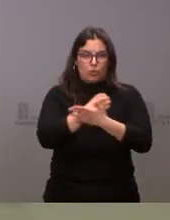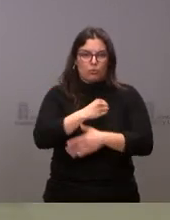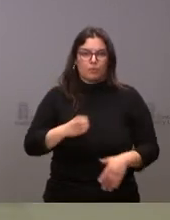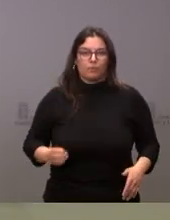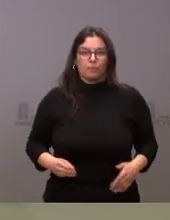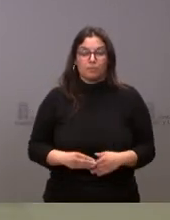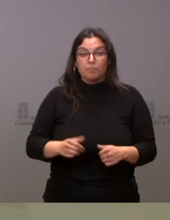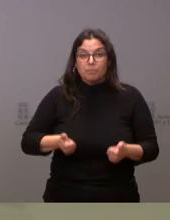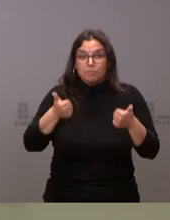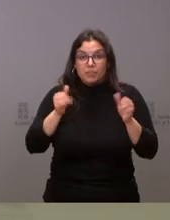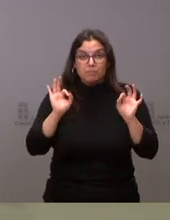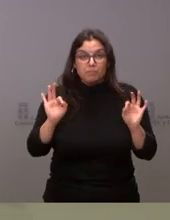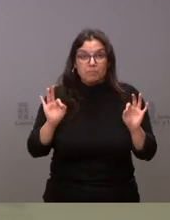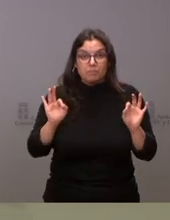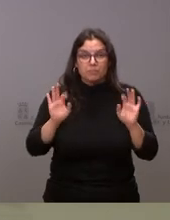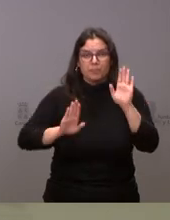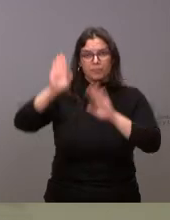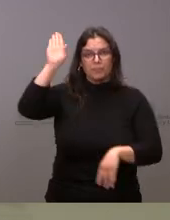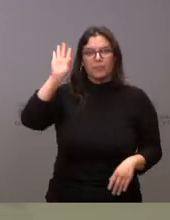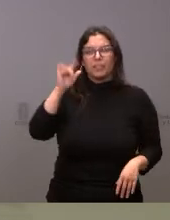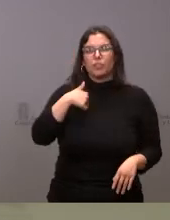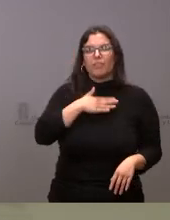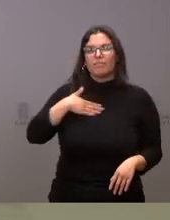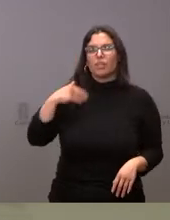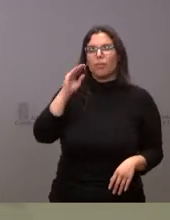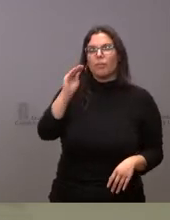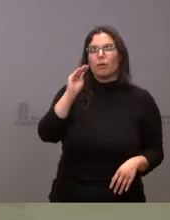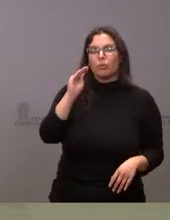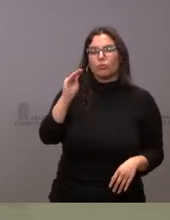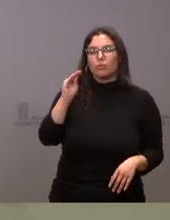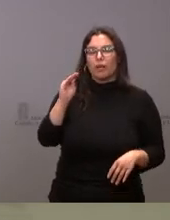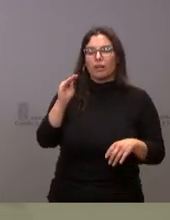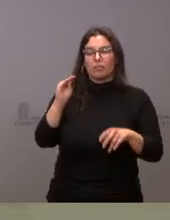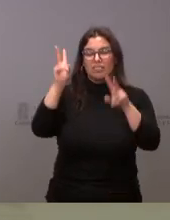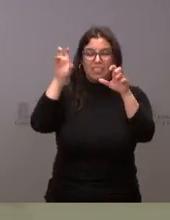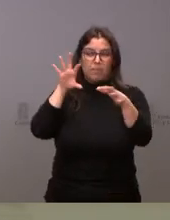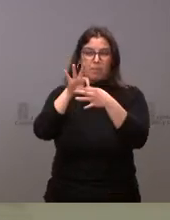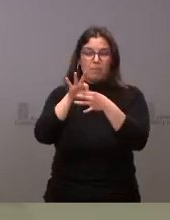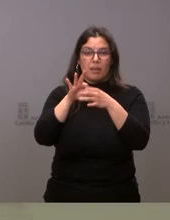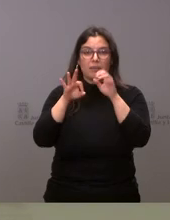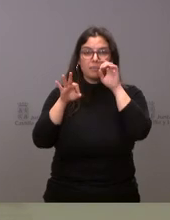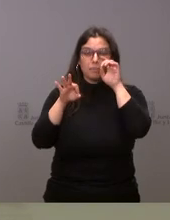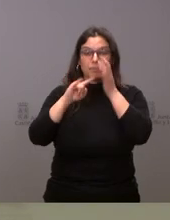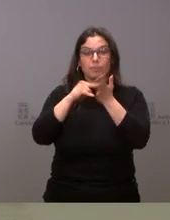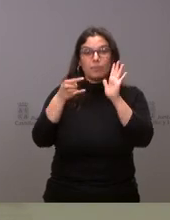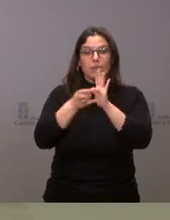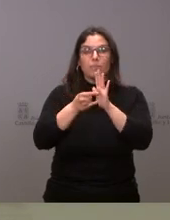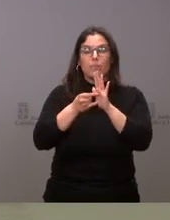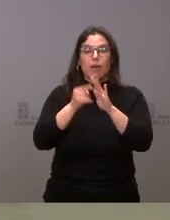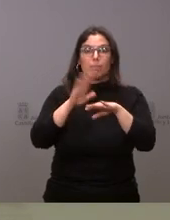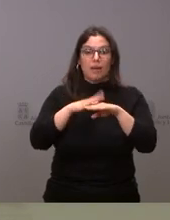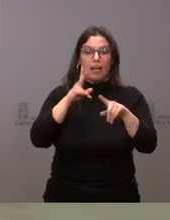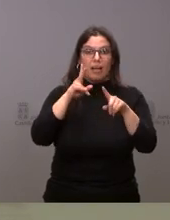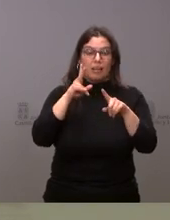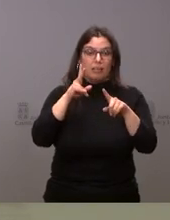¿Alguna pregunta más? Yo me gustaría preguntar a tener de sus palabras sobre el plan para luchar contra las listas de